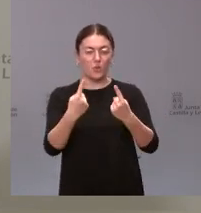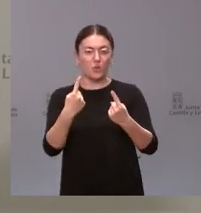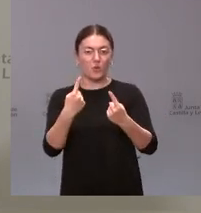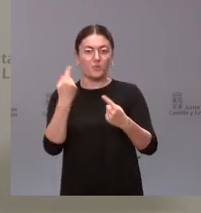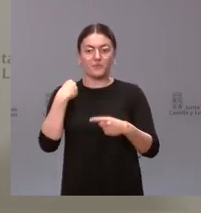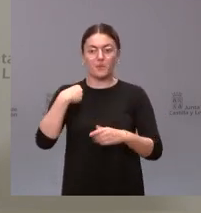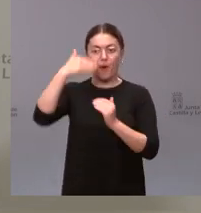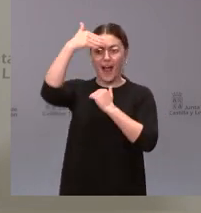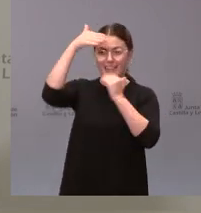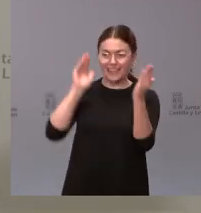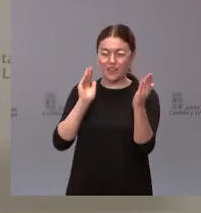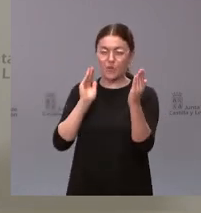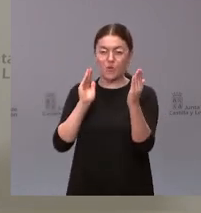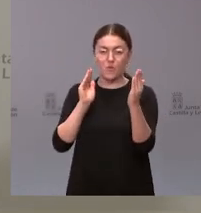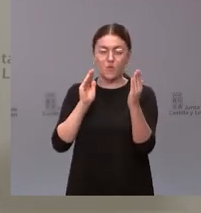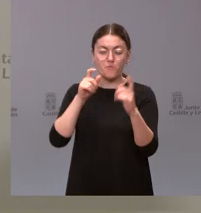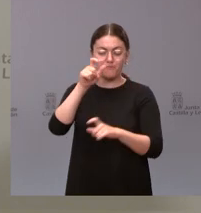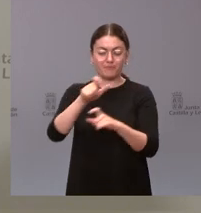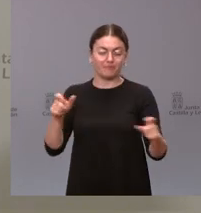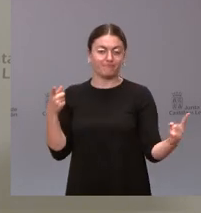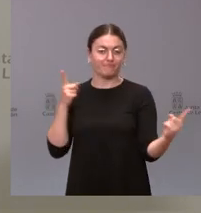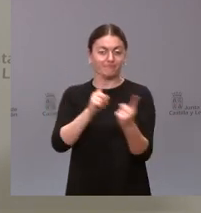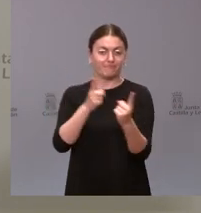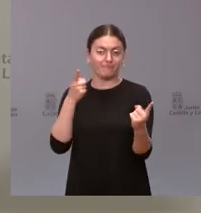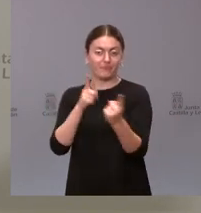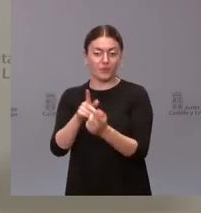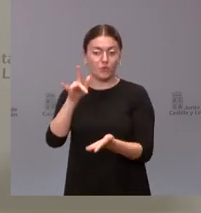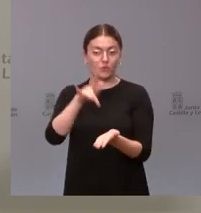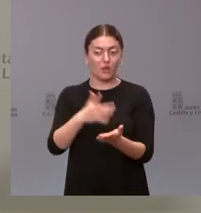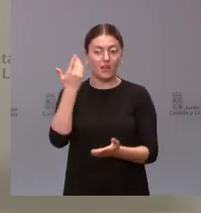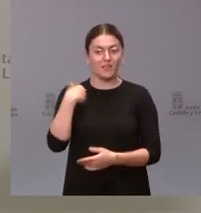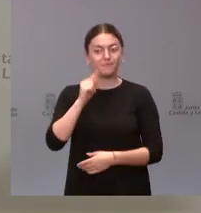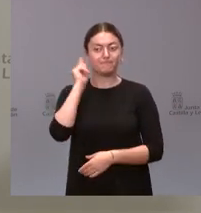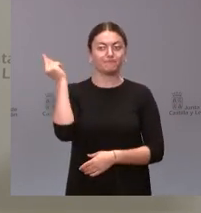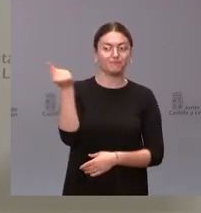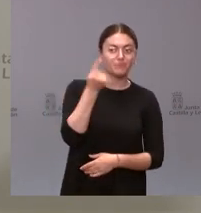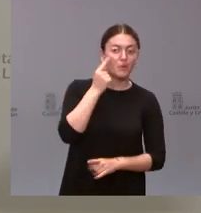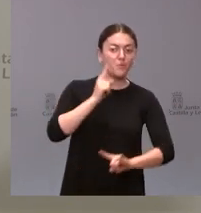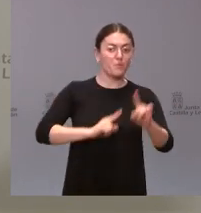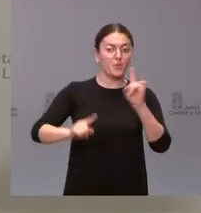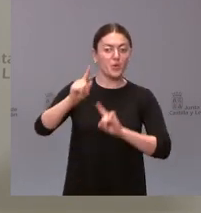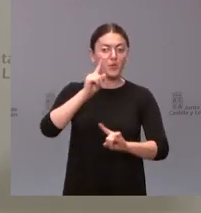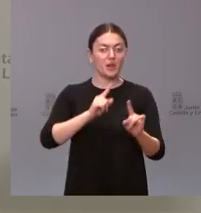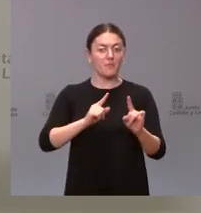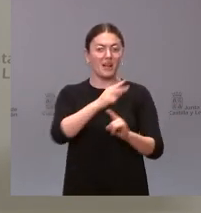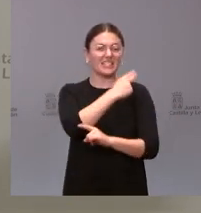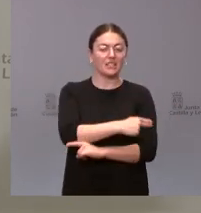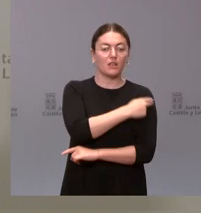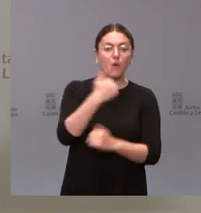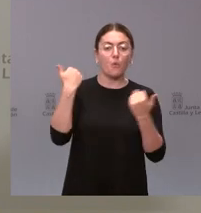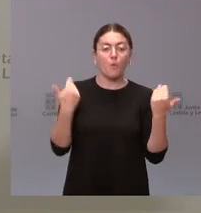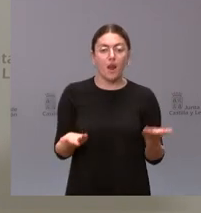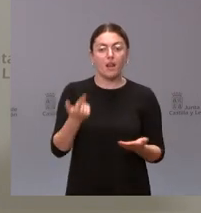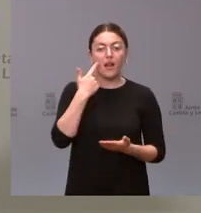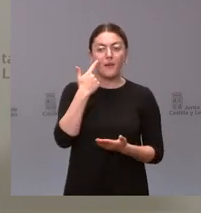población y que una vez detectado el problema sanitario pues decidirán si lo derivan a un centro de